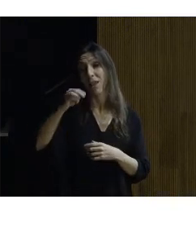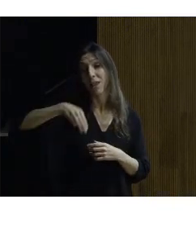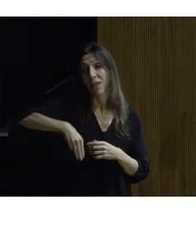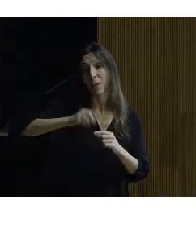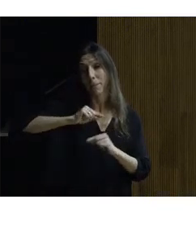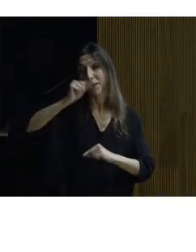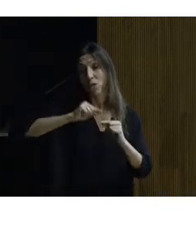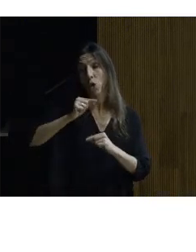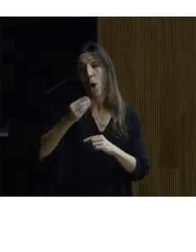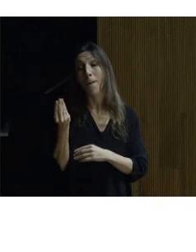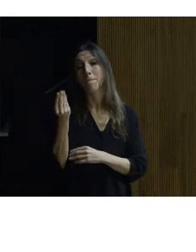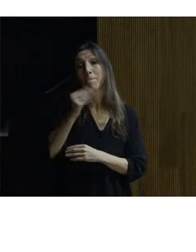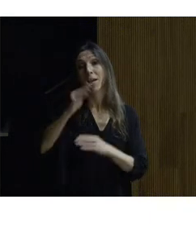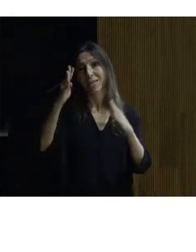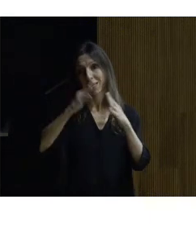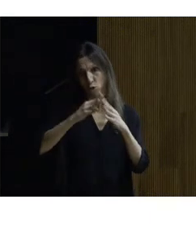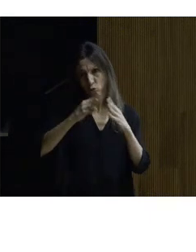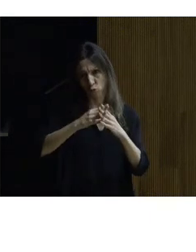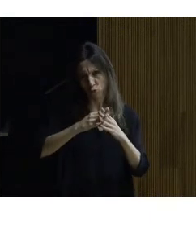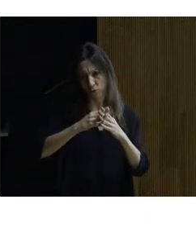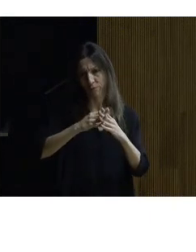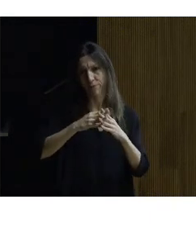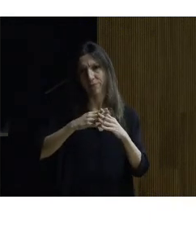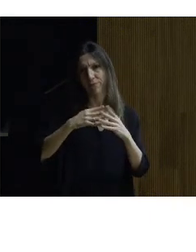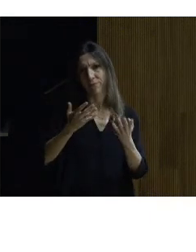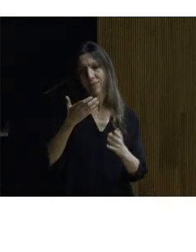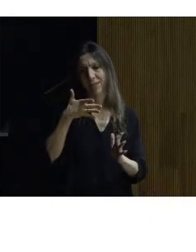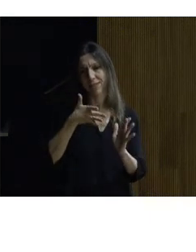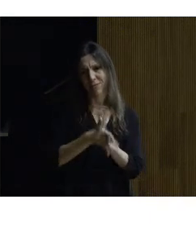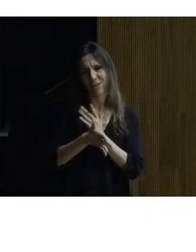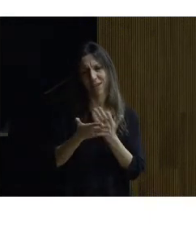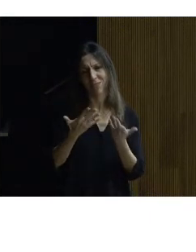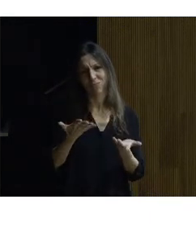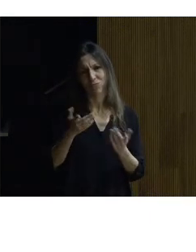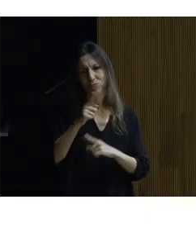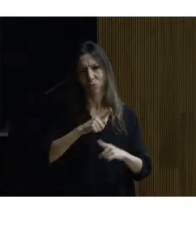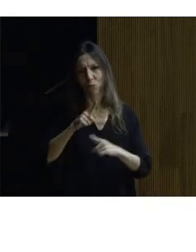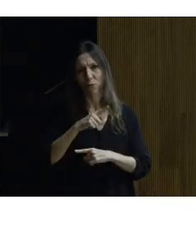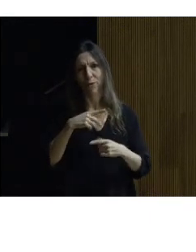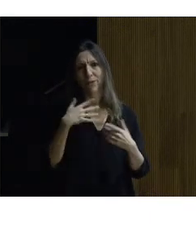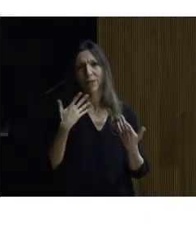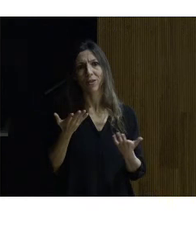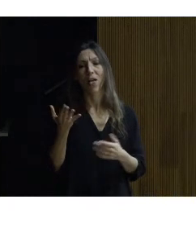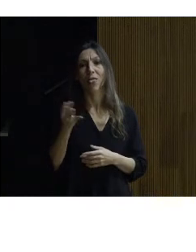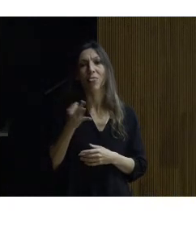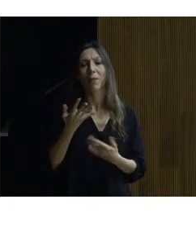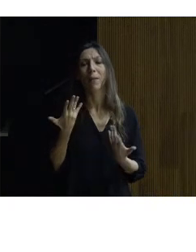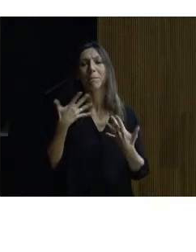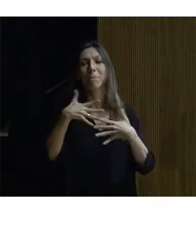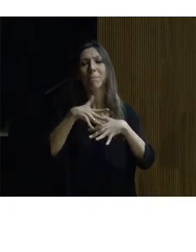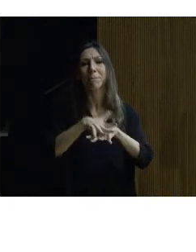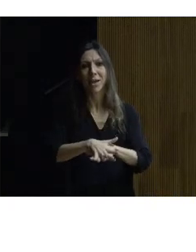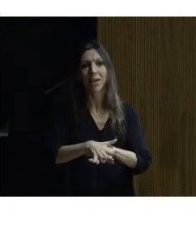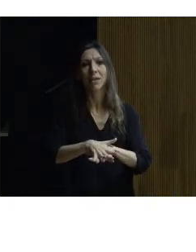absorbe el campo magnético luego la solución era llevar a cabo un mosaico de dos matrices desfasadas lo que supuso